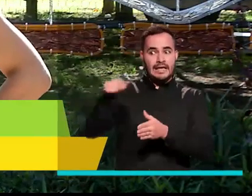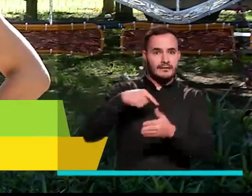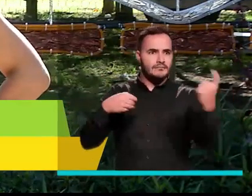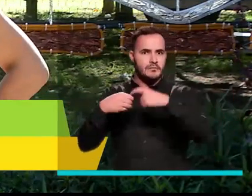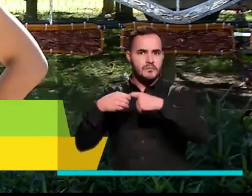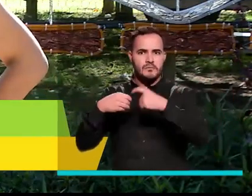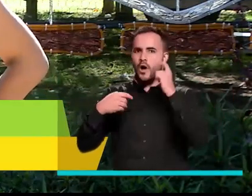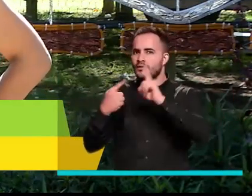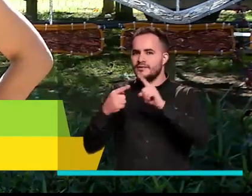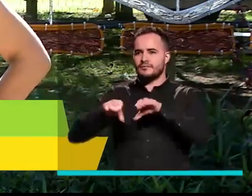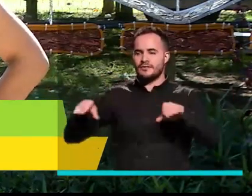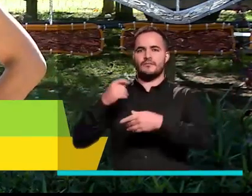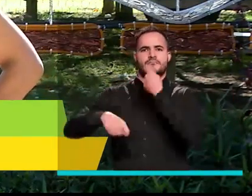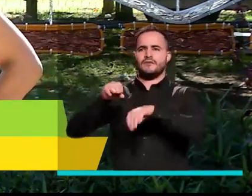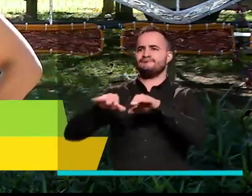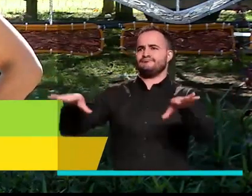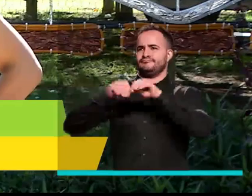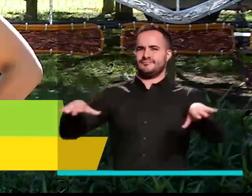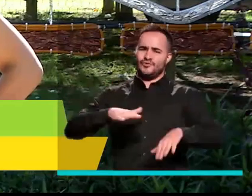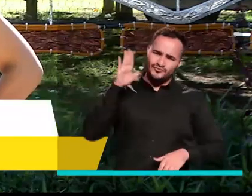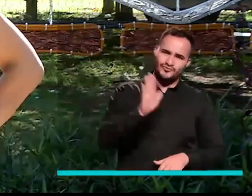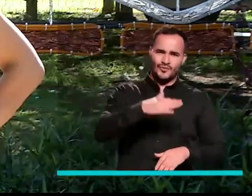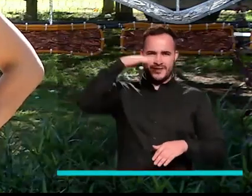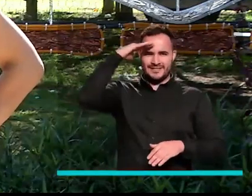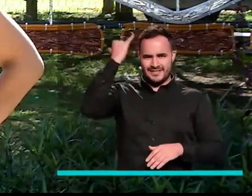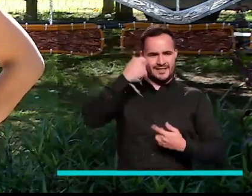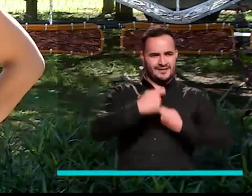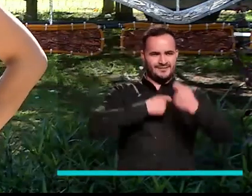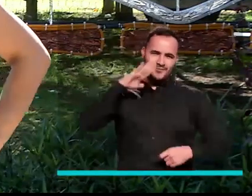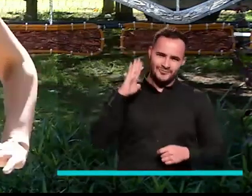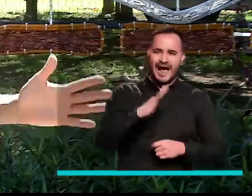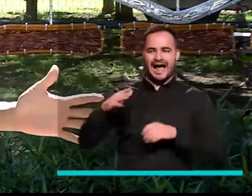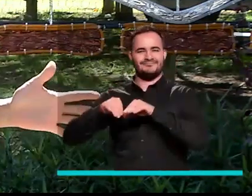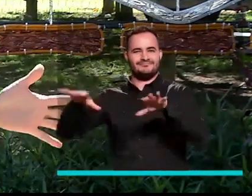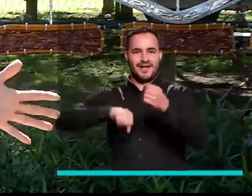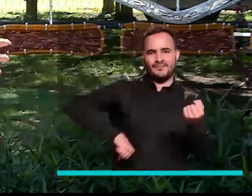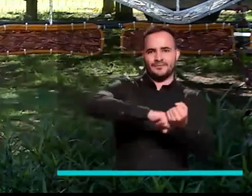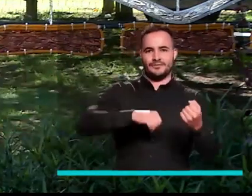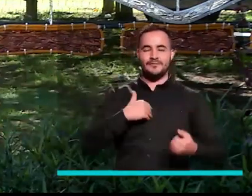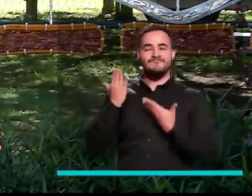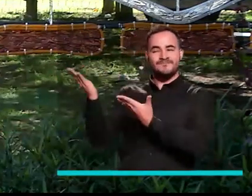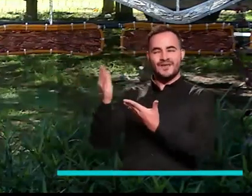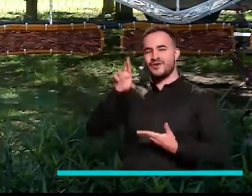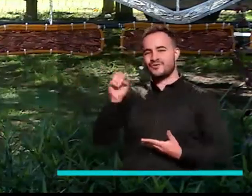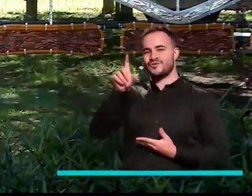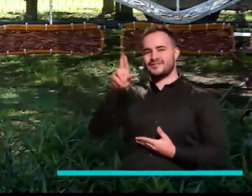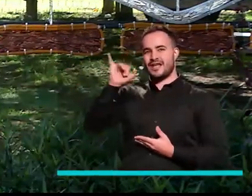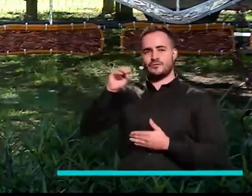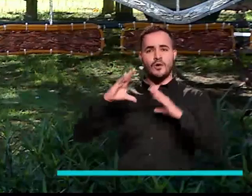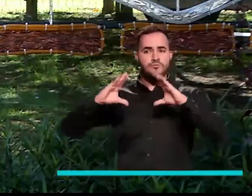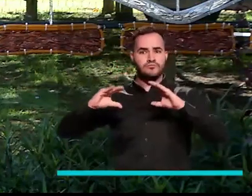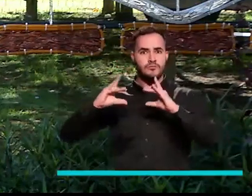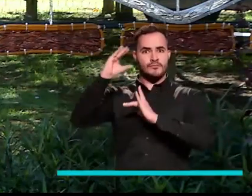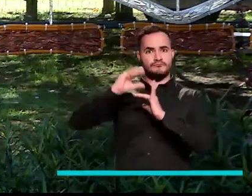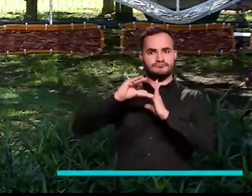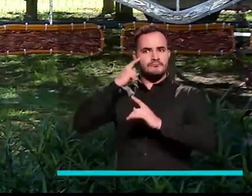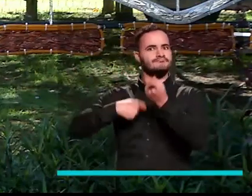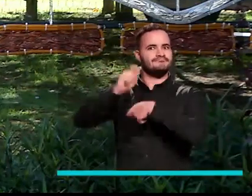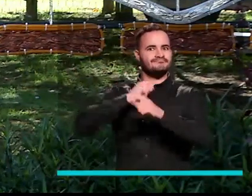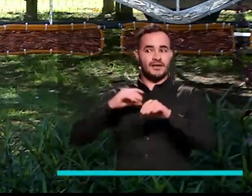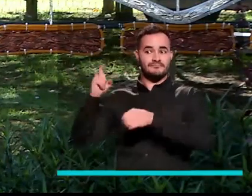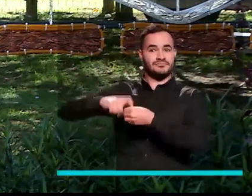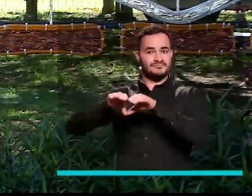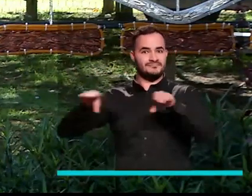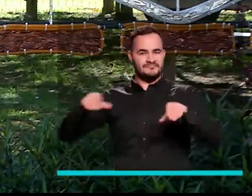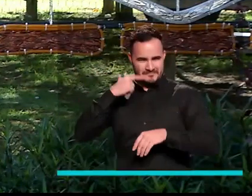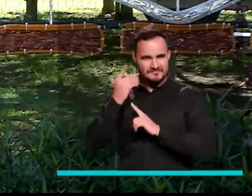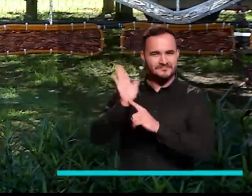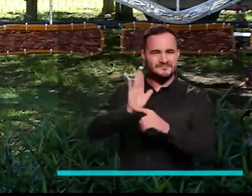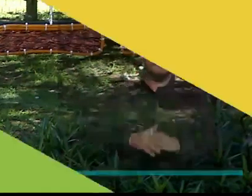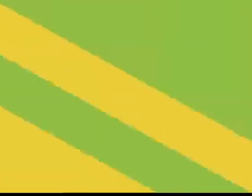oportunidades